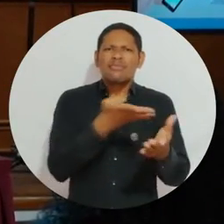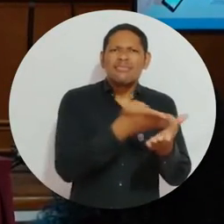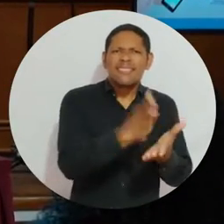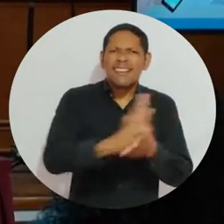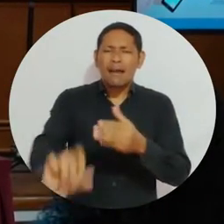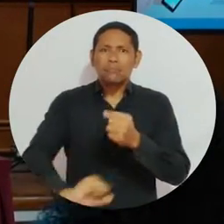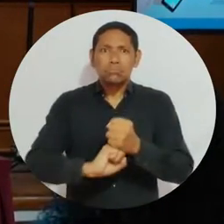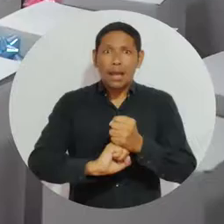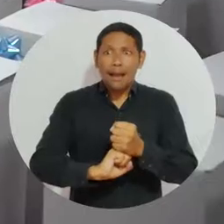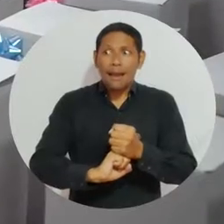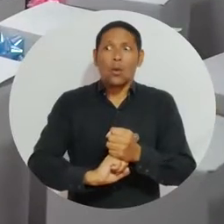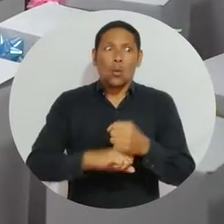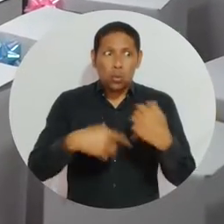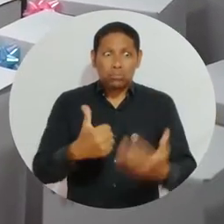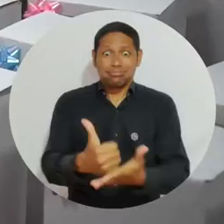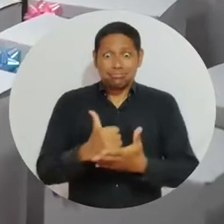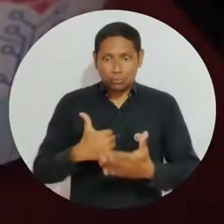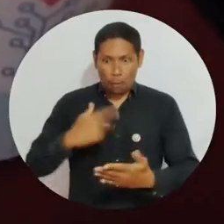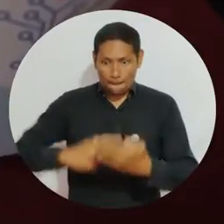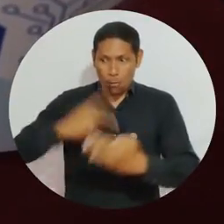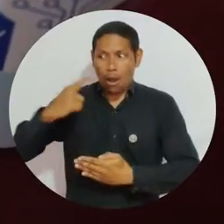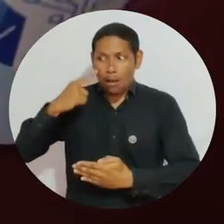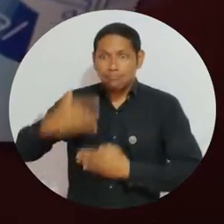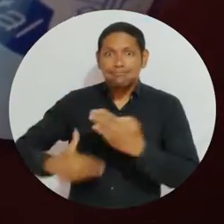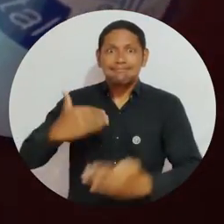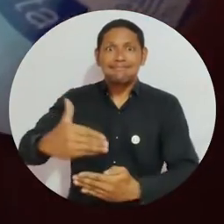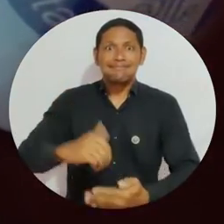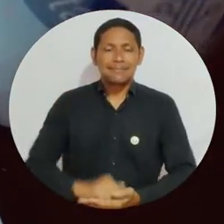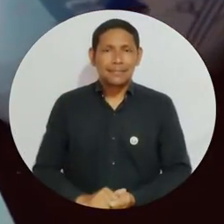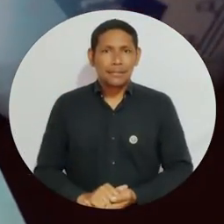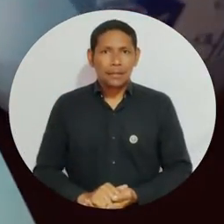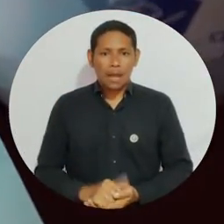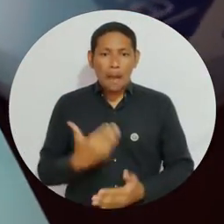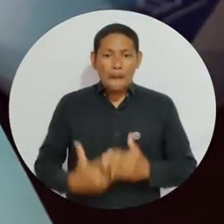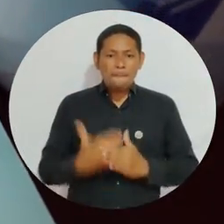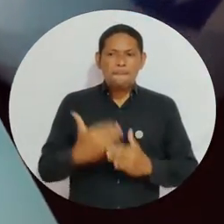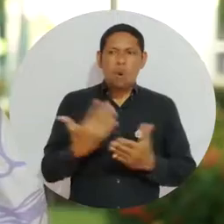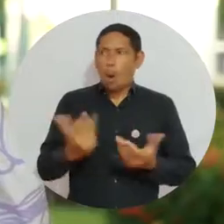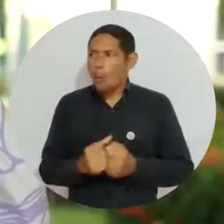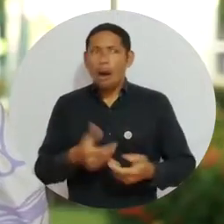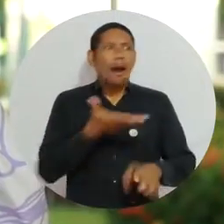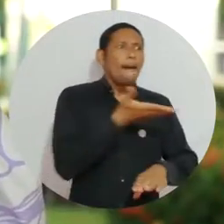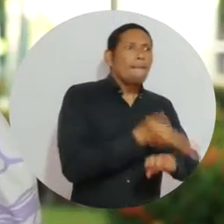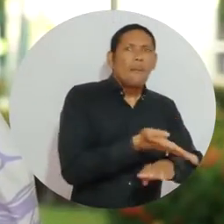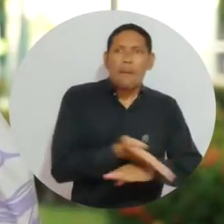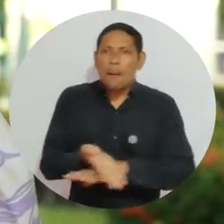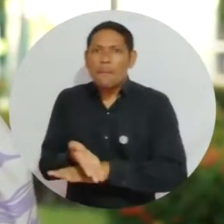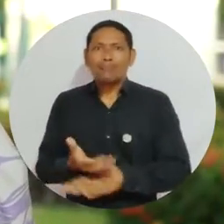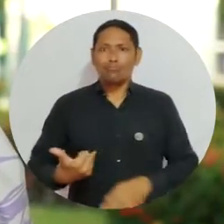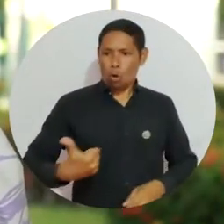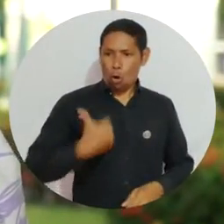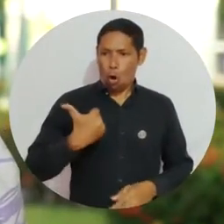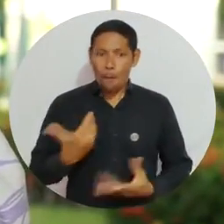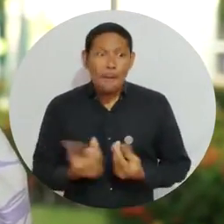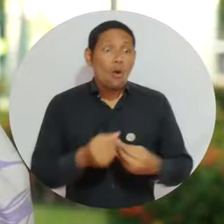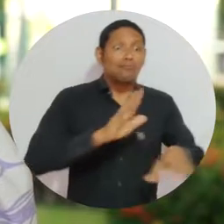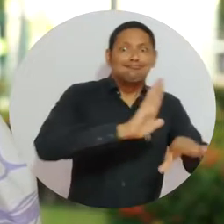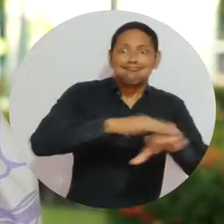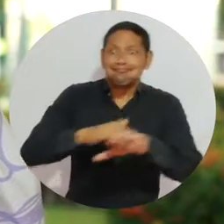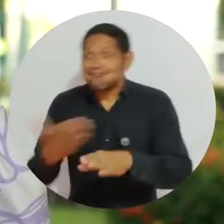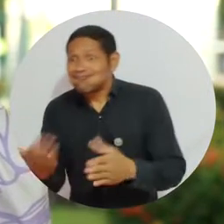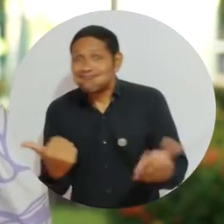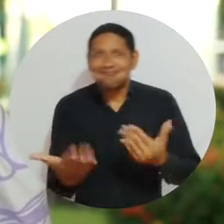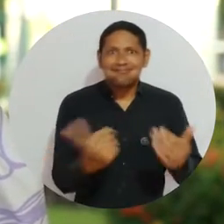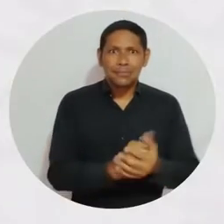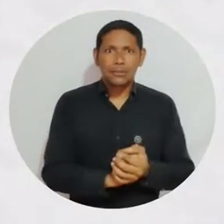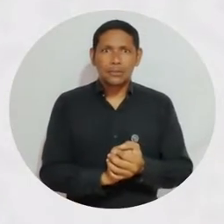los diferentes programas, pues no hubieran podido sacar adelante este proyecto, porque es que se parte de una convocatoria que nuestros jóvenes